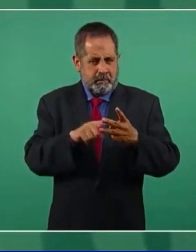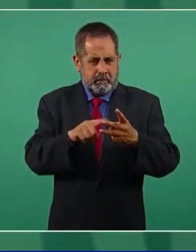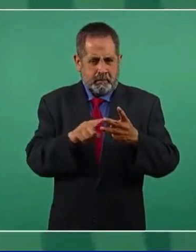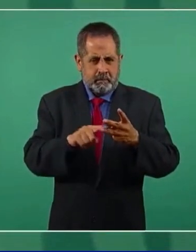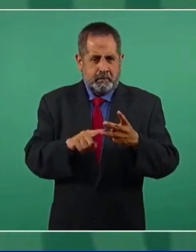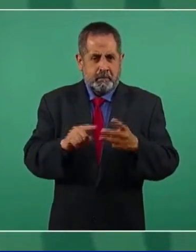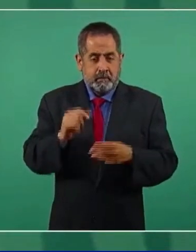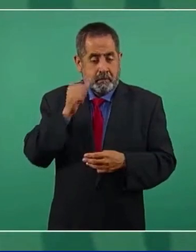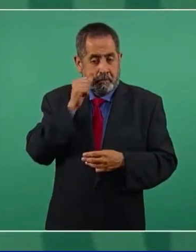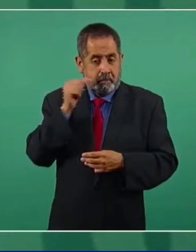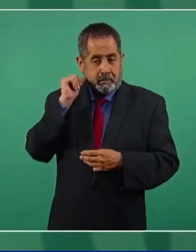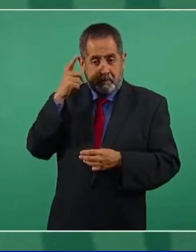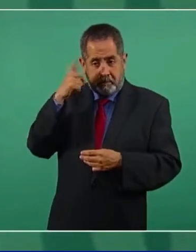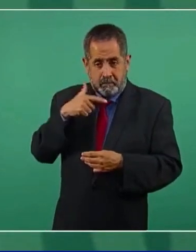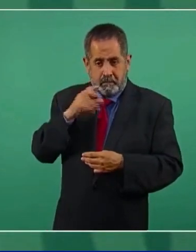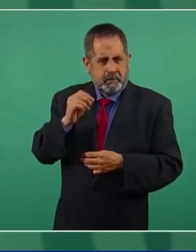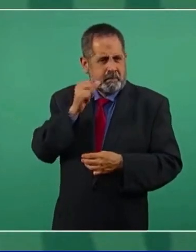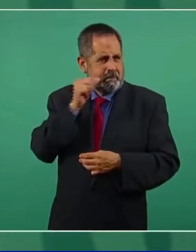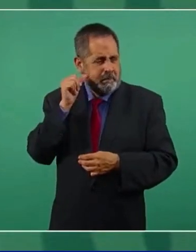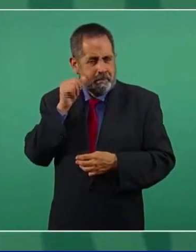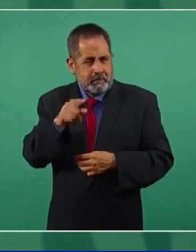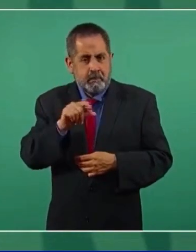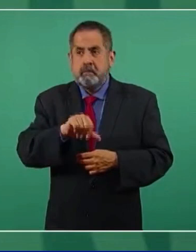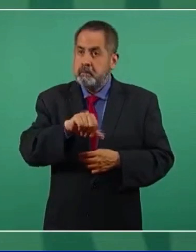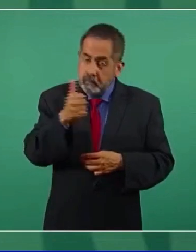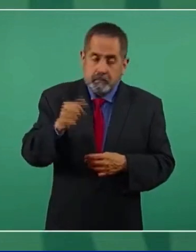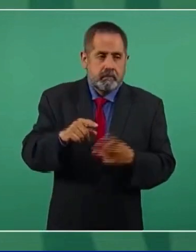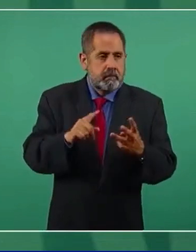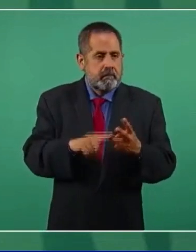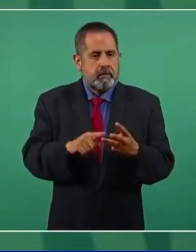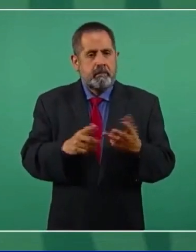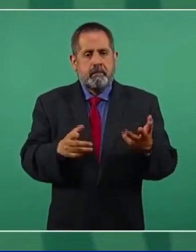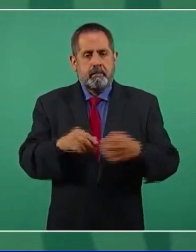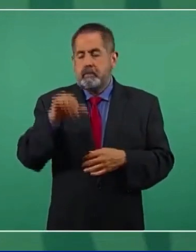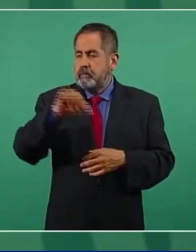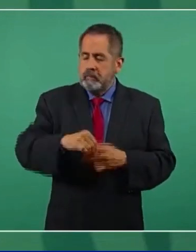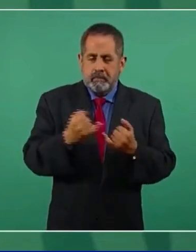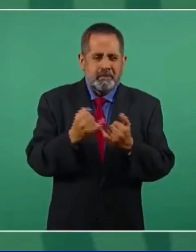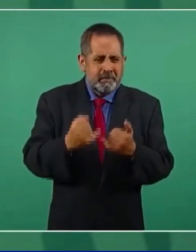Y anoche o ayer, otro, así.